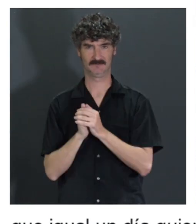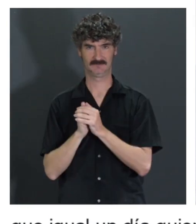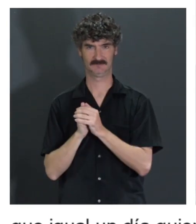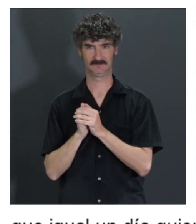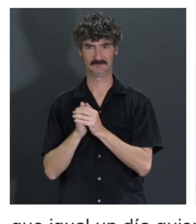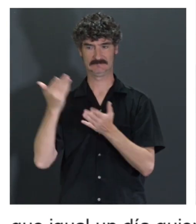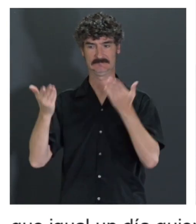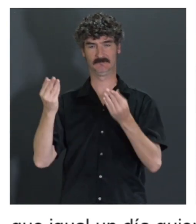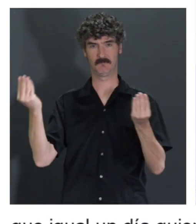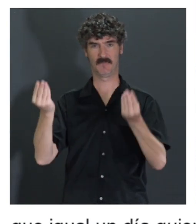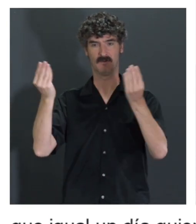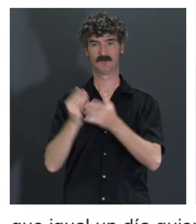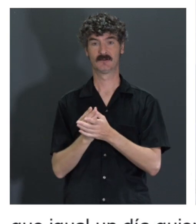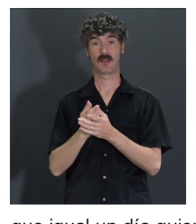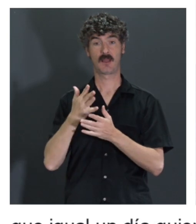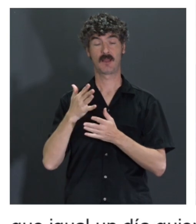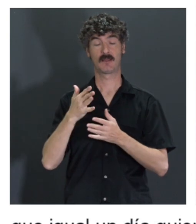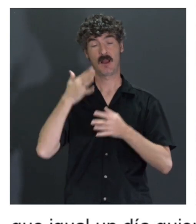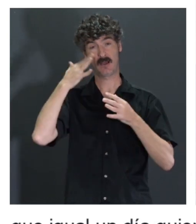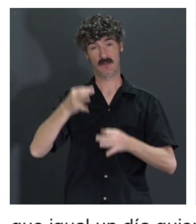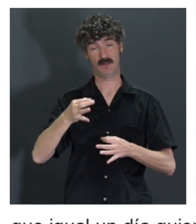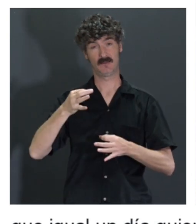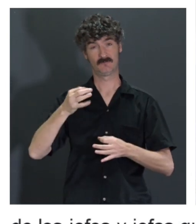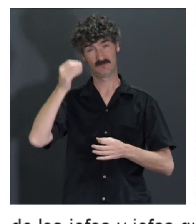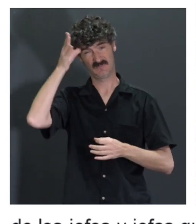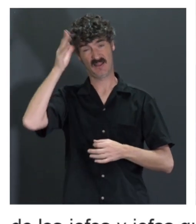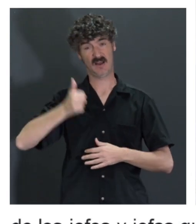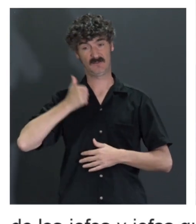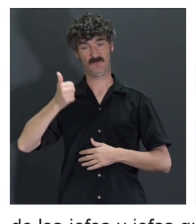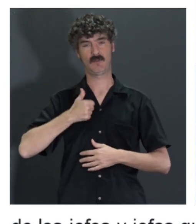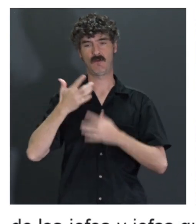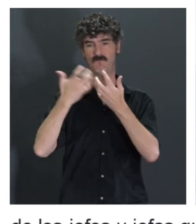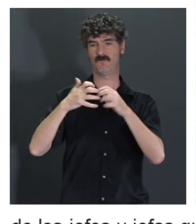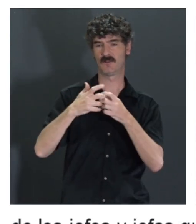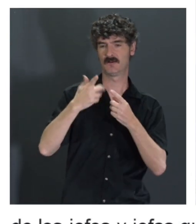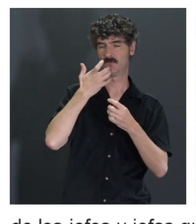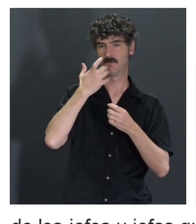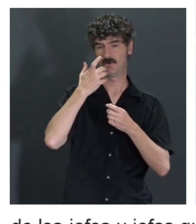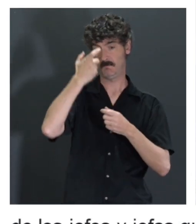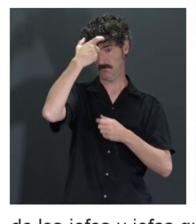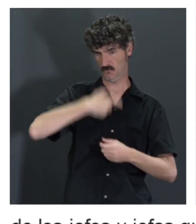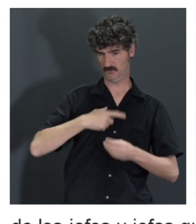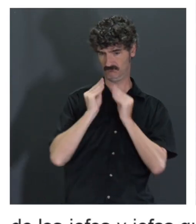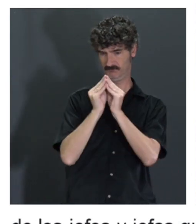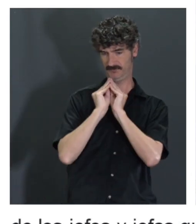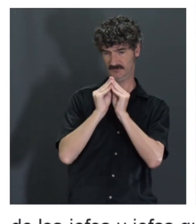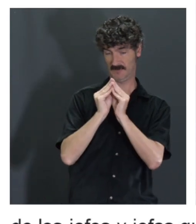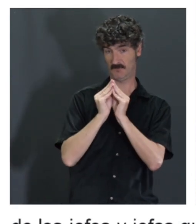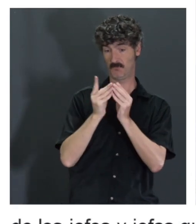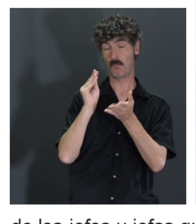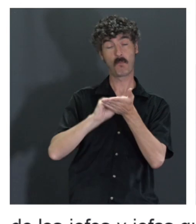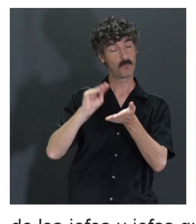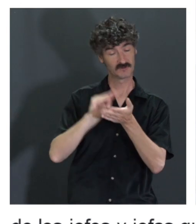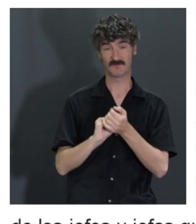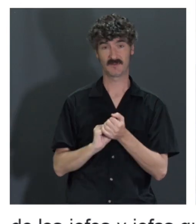realidad es que muchas de las IAs están fabricadas por desarrolladores humanos y sin querer, muchas veces,